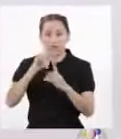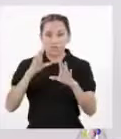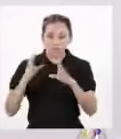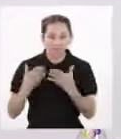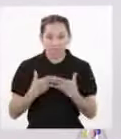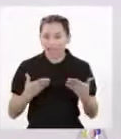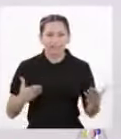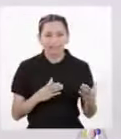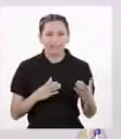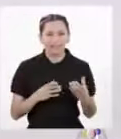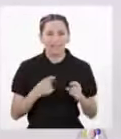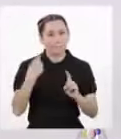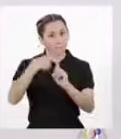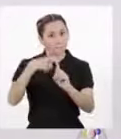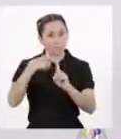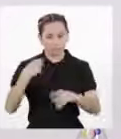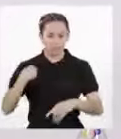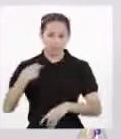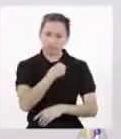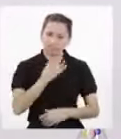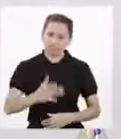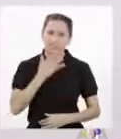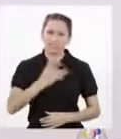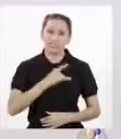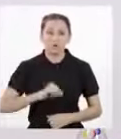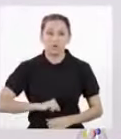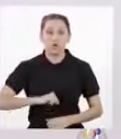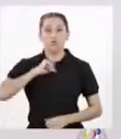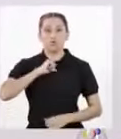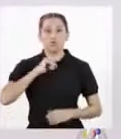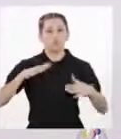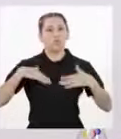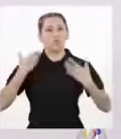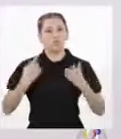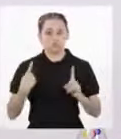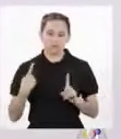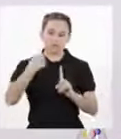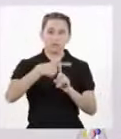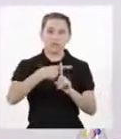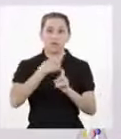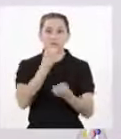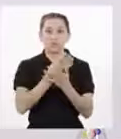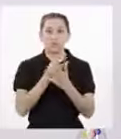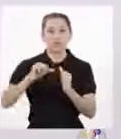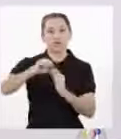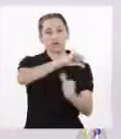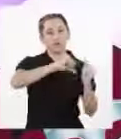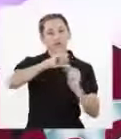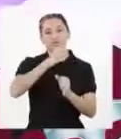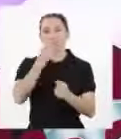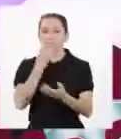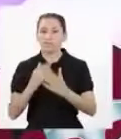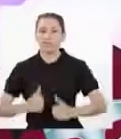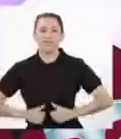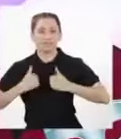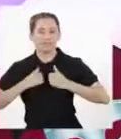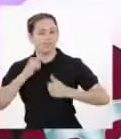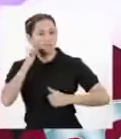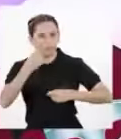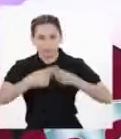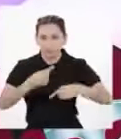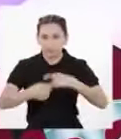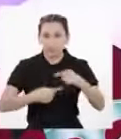del que nos debemos sentir orgullosos Podremos sumar al bien común y al buen vivir día a día Y también